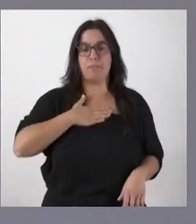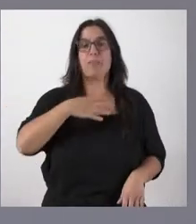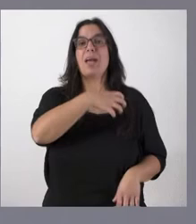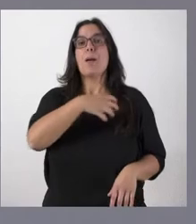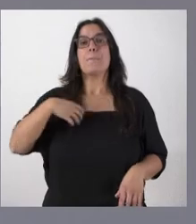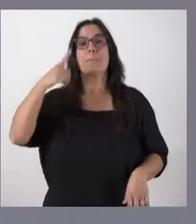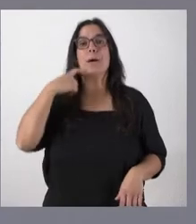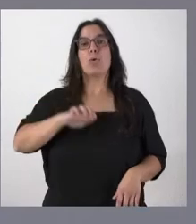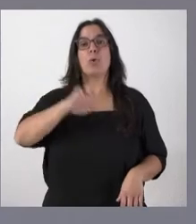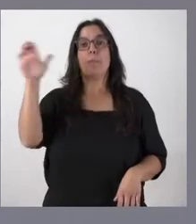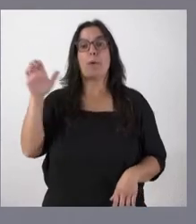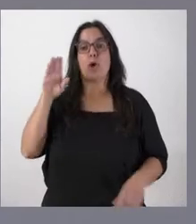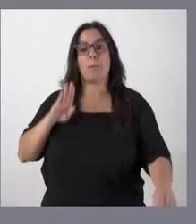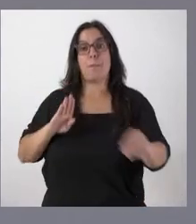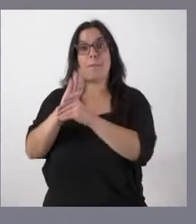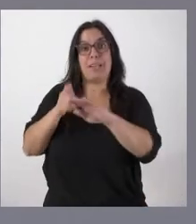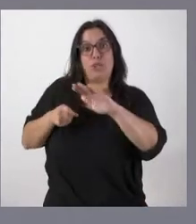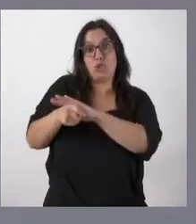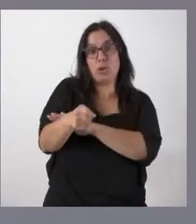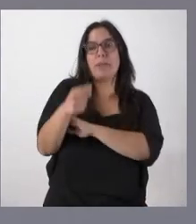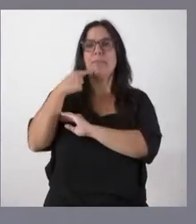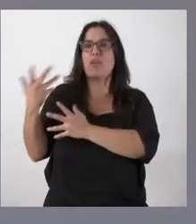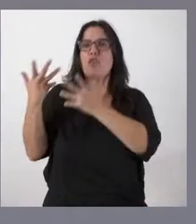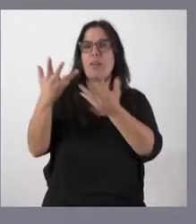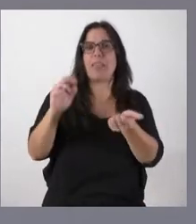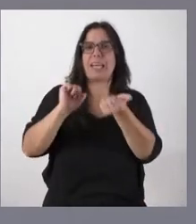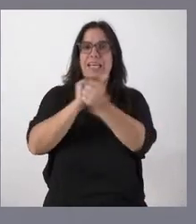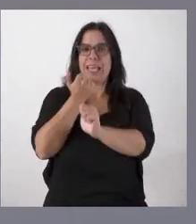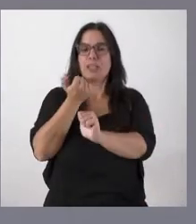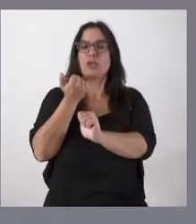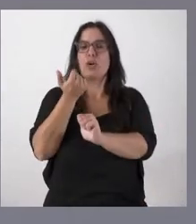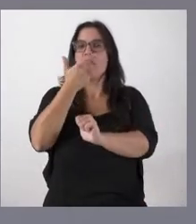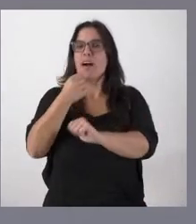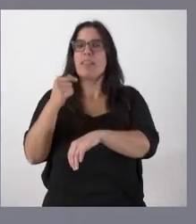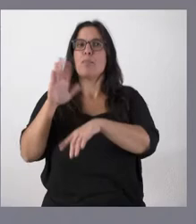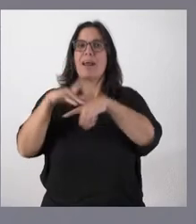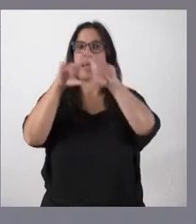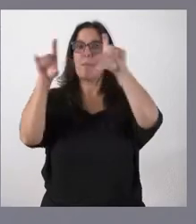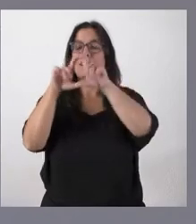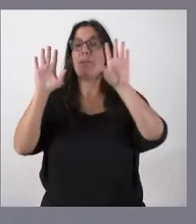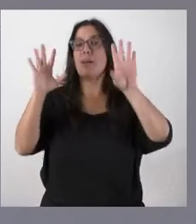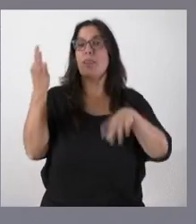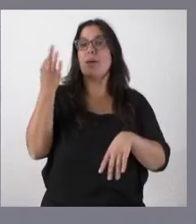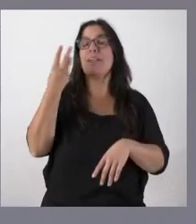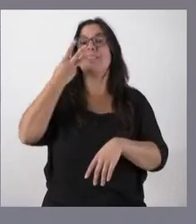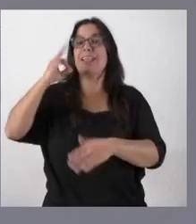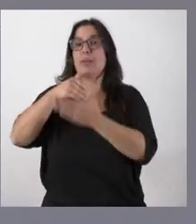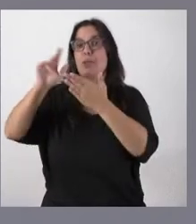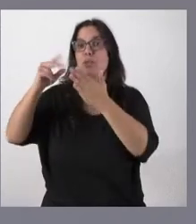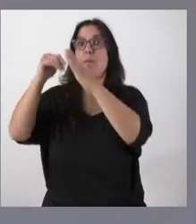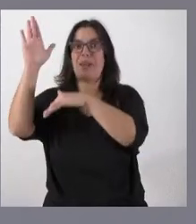establece posibilidades de acceder a crédito y de ofrecer crédito a empresas, pero siempre por un importe superior a los 30 millones de euros.